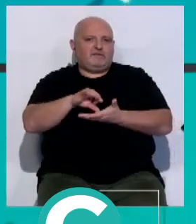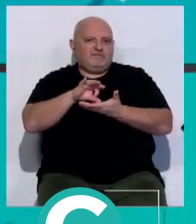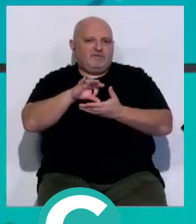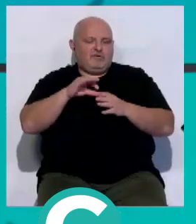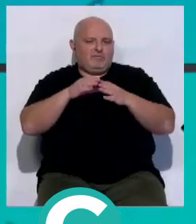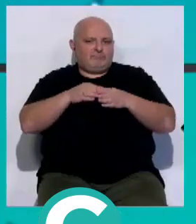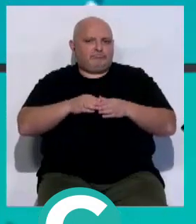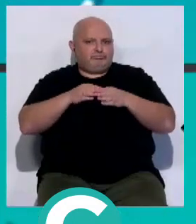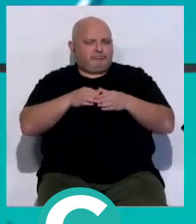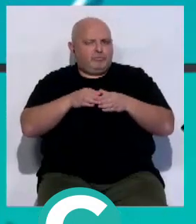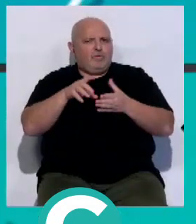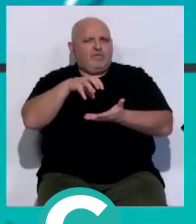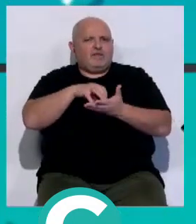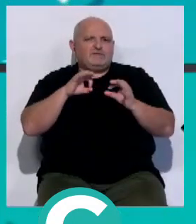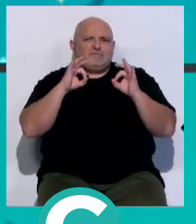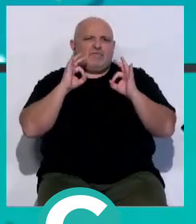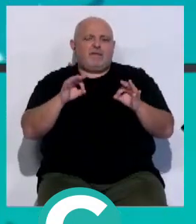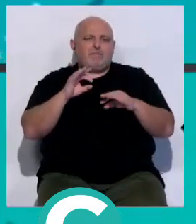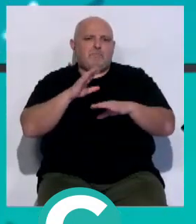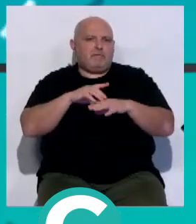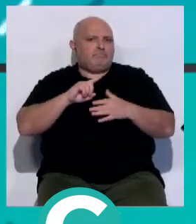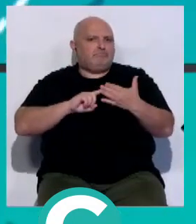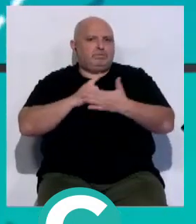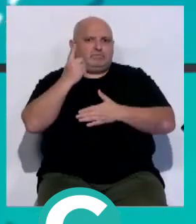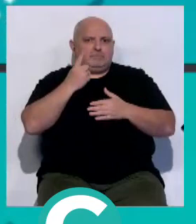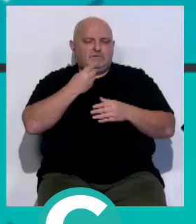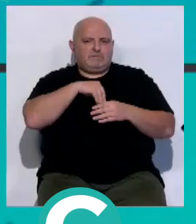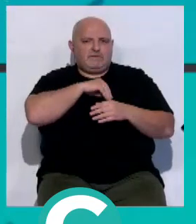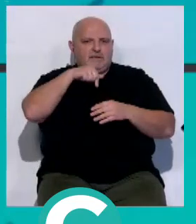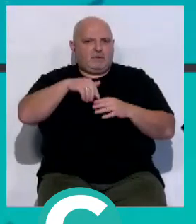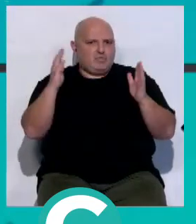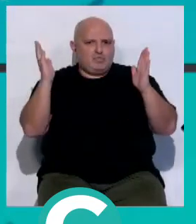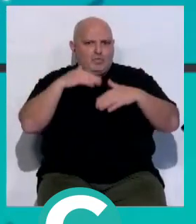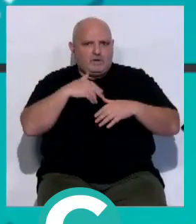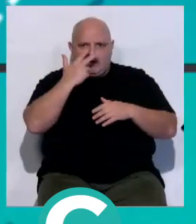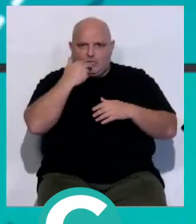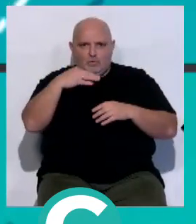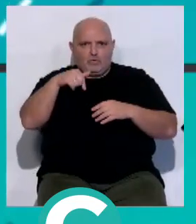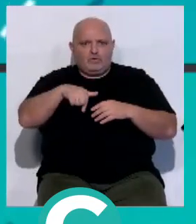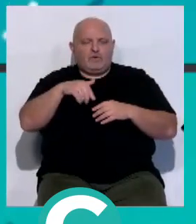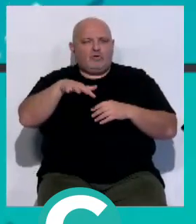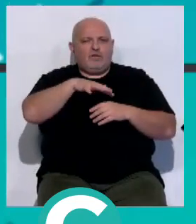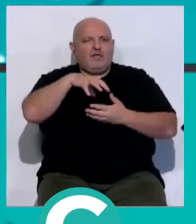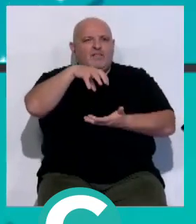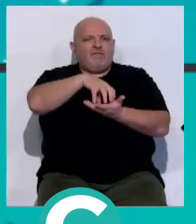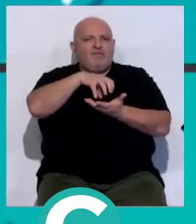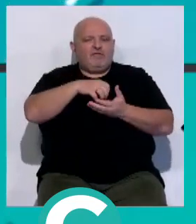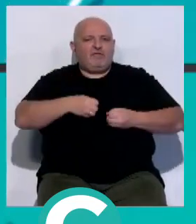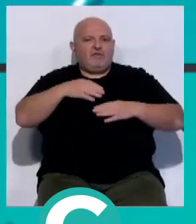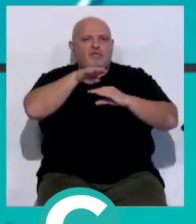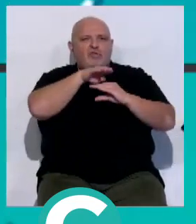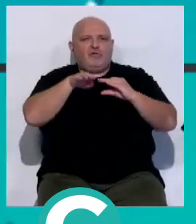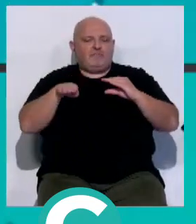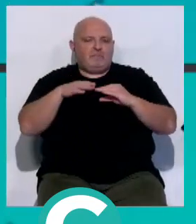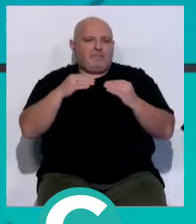marítimo, un centro especializado que es pionero en España en su modalidad y que se ubica en el edificio en cruz de la zona franca